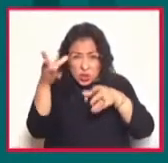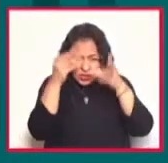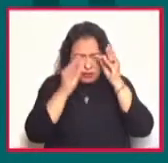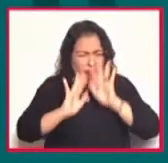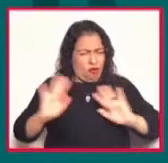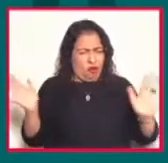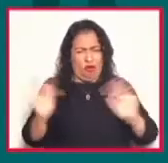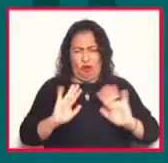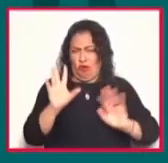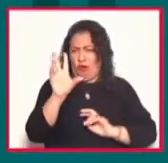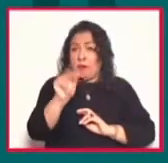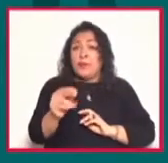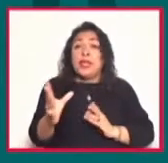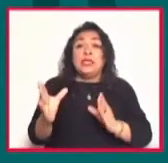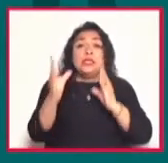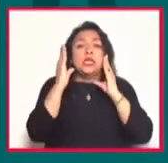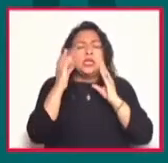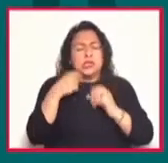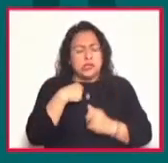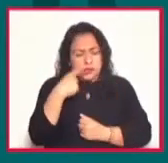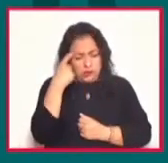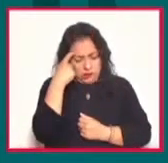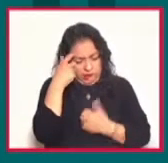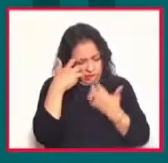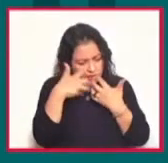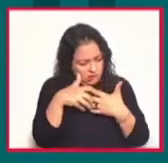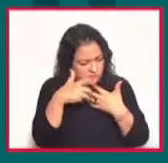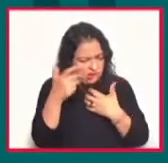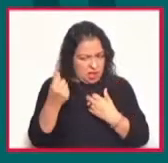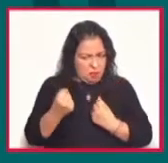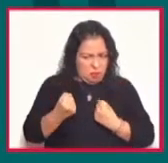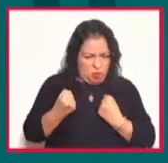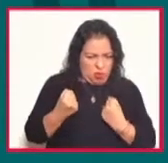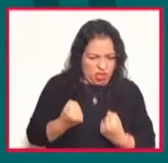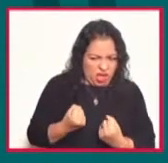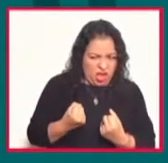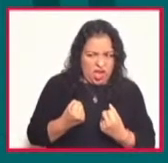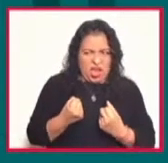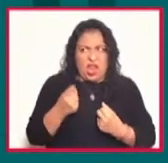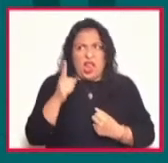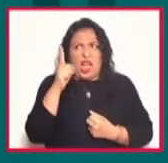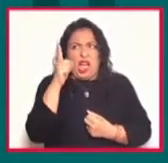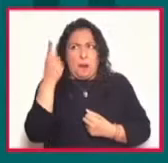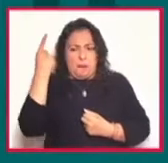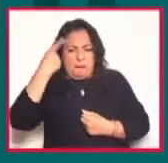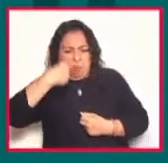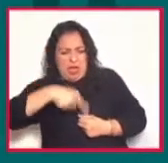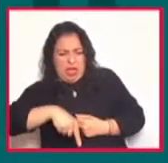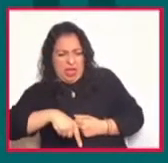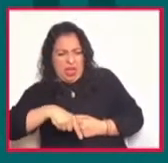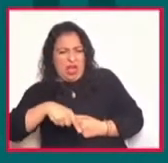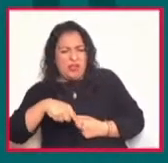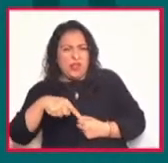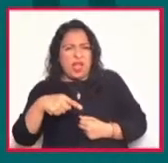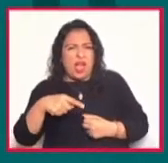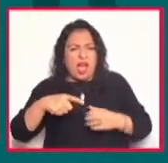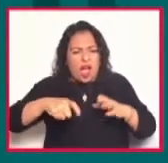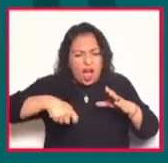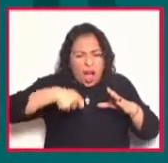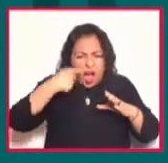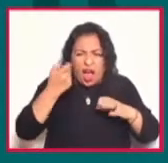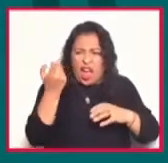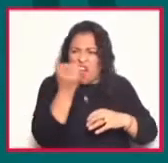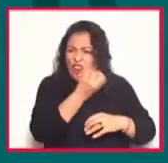Lo que te enseña, Mafalda, es a cuestionar. Cuestionar el poder, cuestionar lo que te viene de arriba, no querer tragarte la sopa que te quieren enchufar los